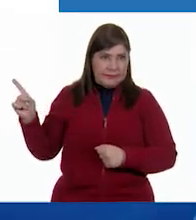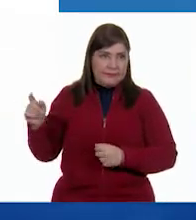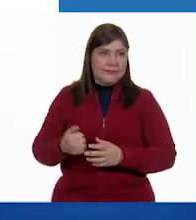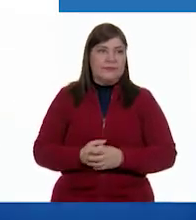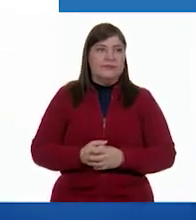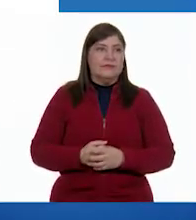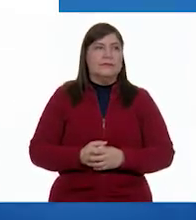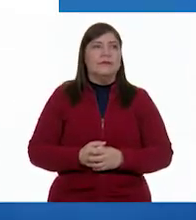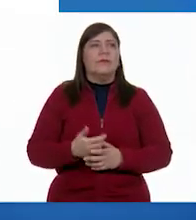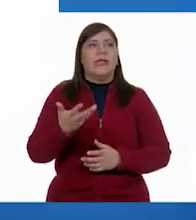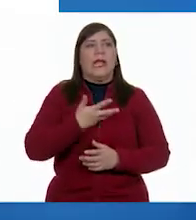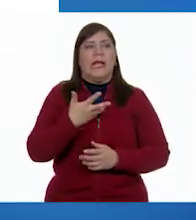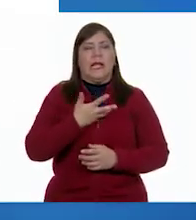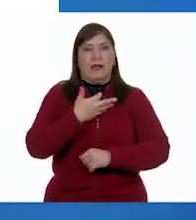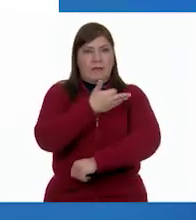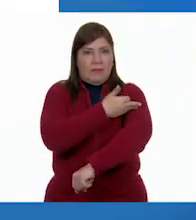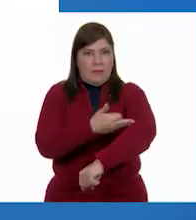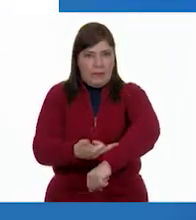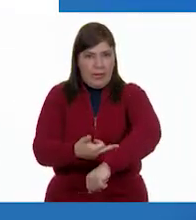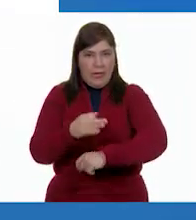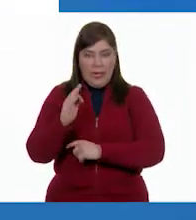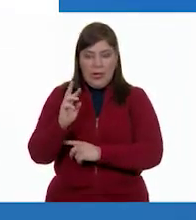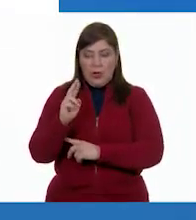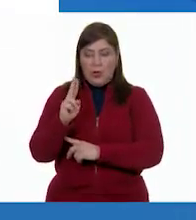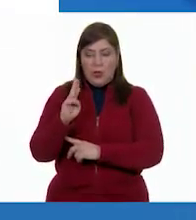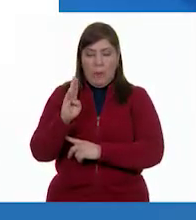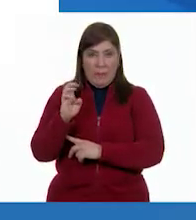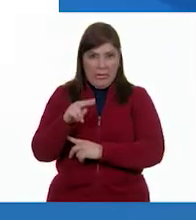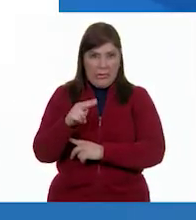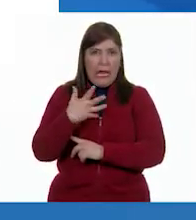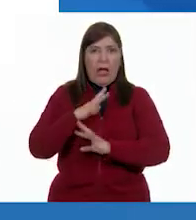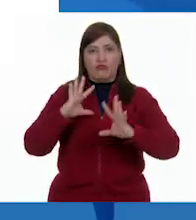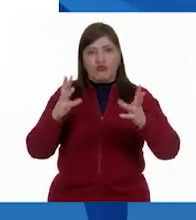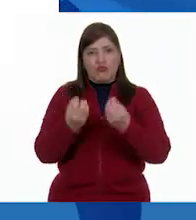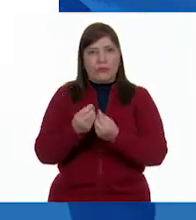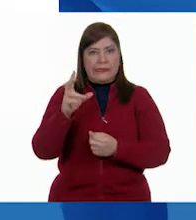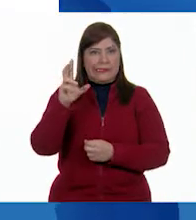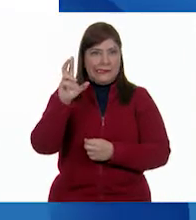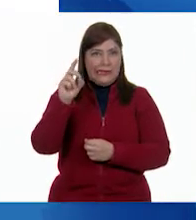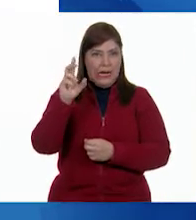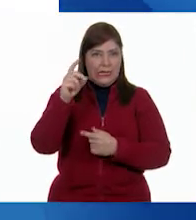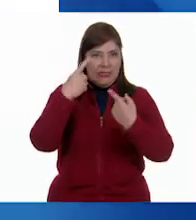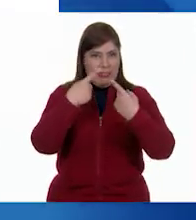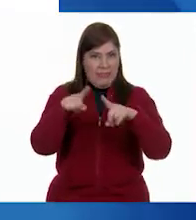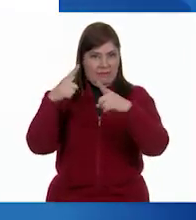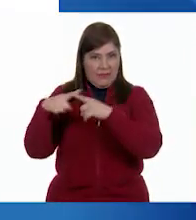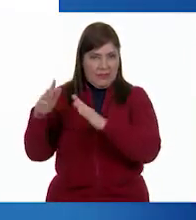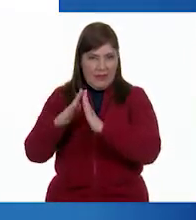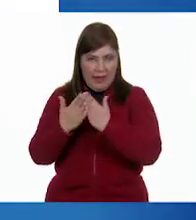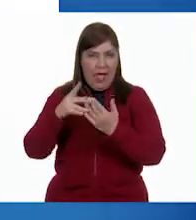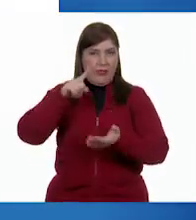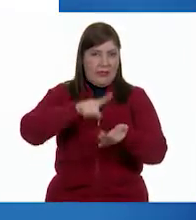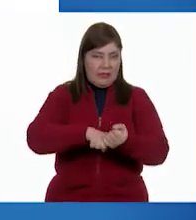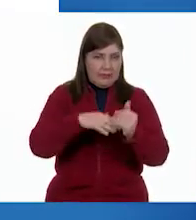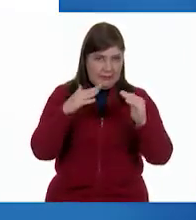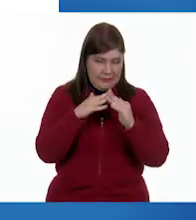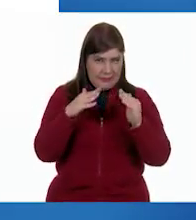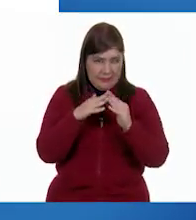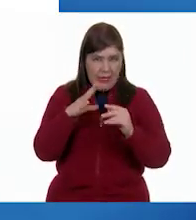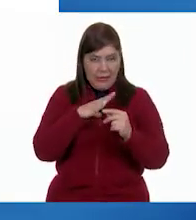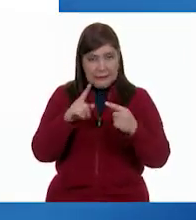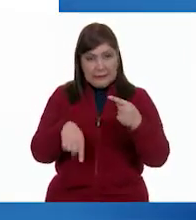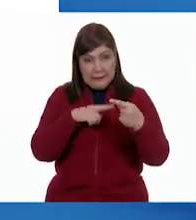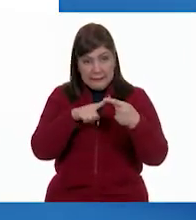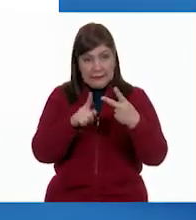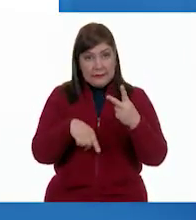Muy bien. Muy la familia de Rubén que tiene 30, que es el que tiene más libros en casa. Y la